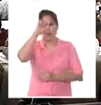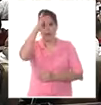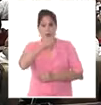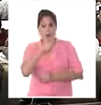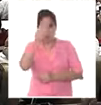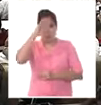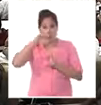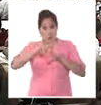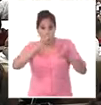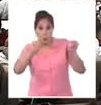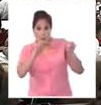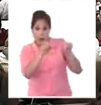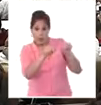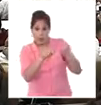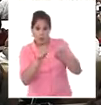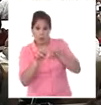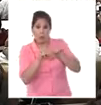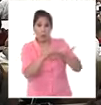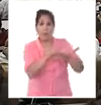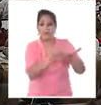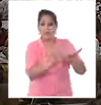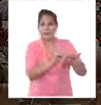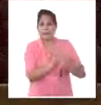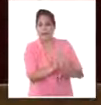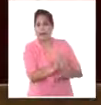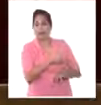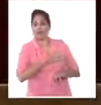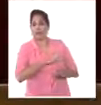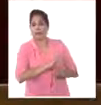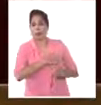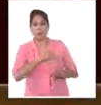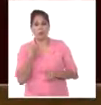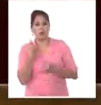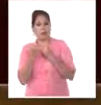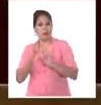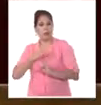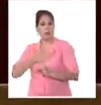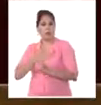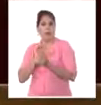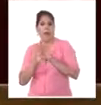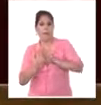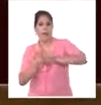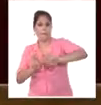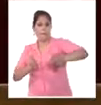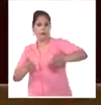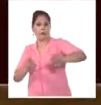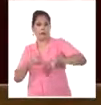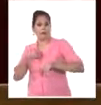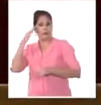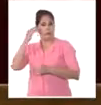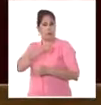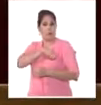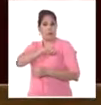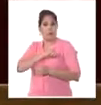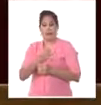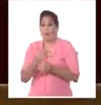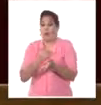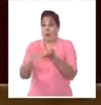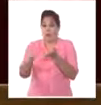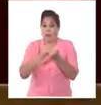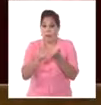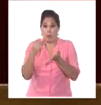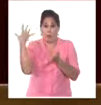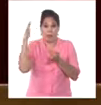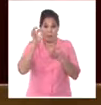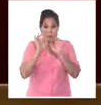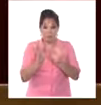Cuba no se dejó llevar por aquellos cantos de sirena que muy pronto demostraron servir solo para endeudar más a los pueblos, las acciones de